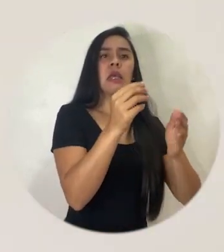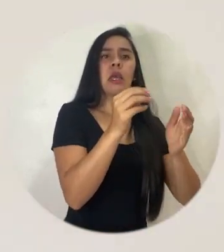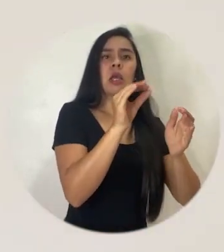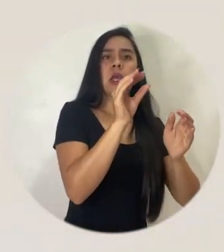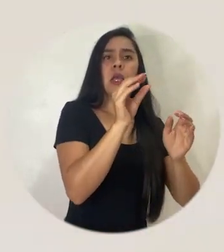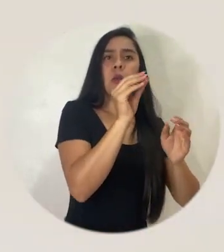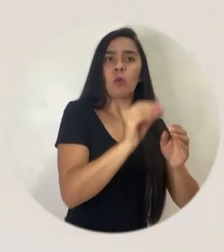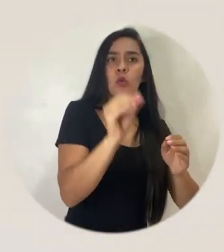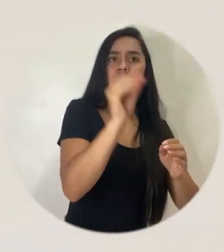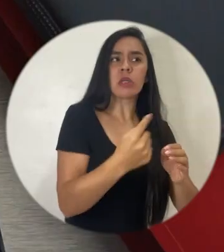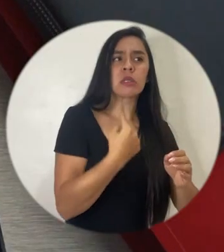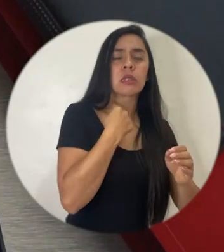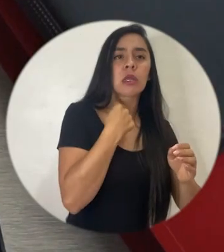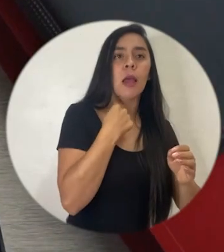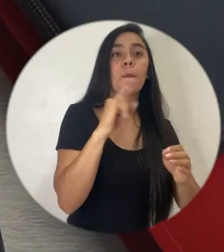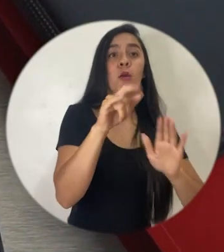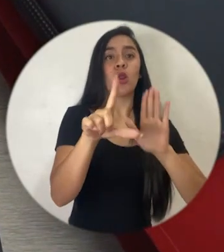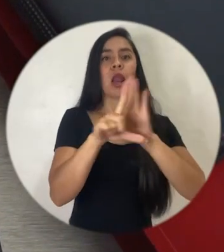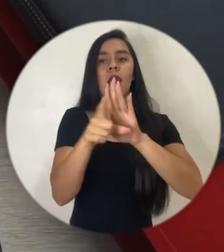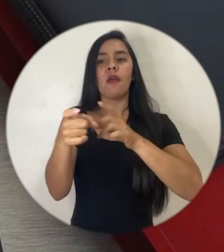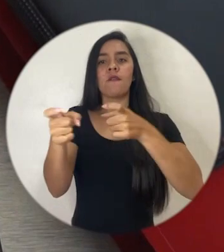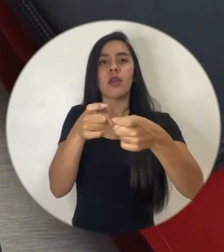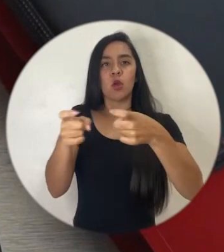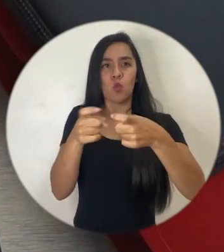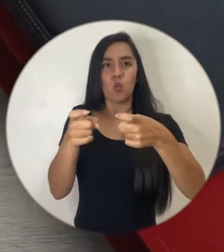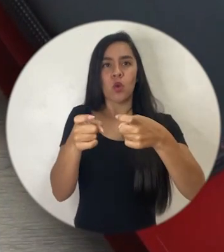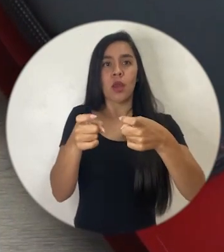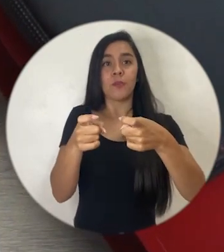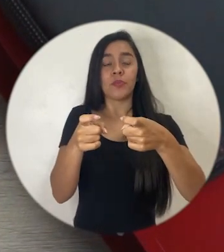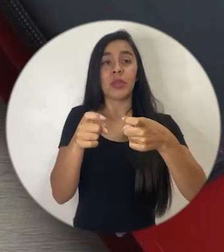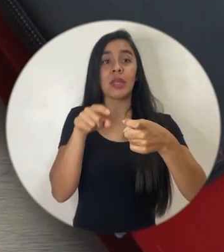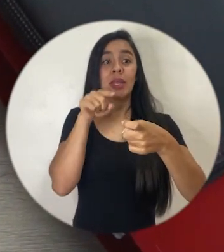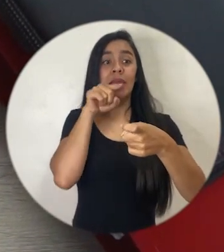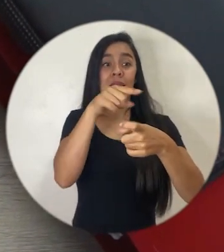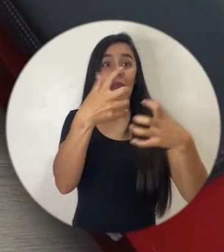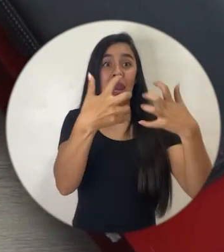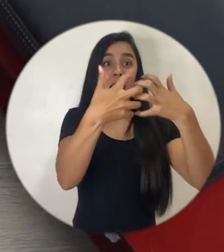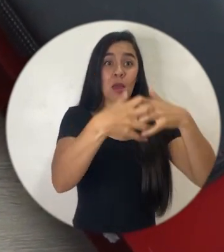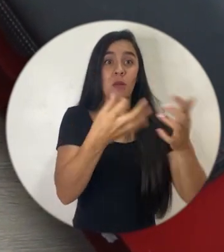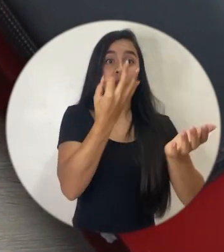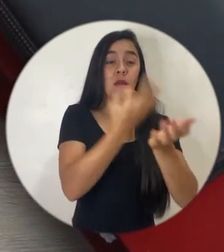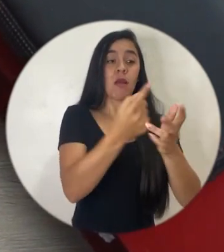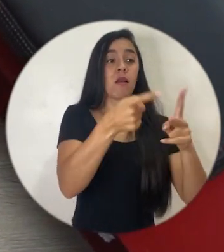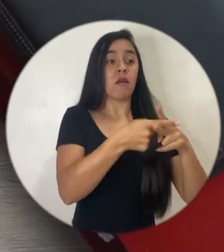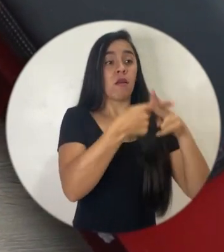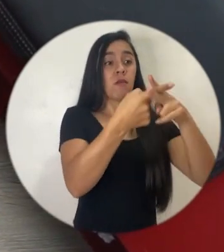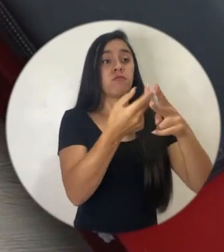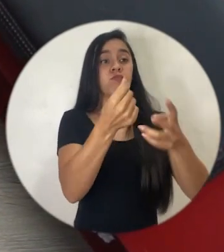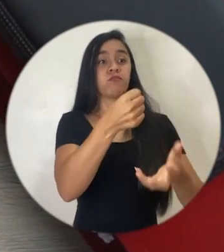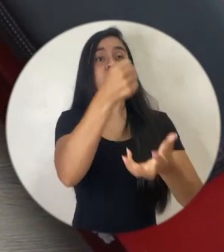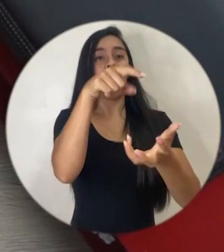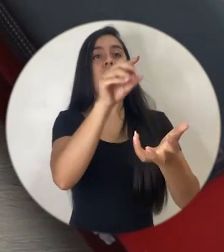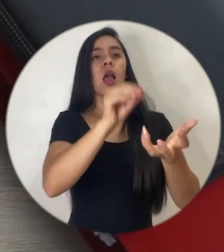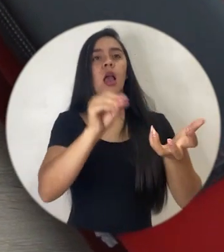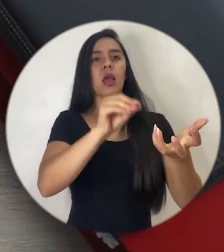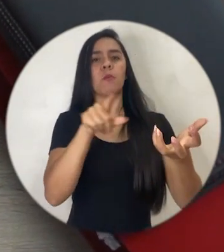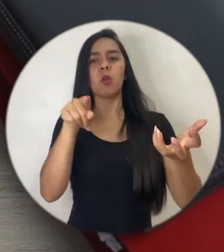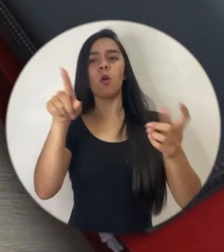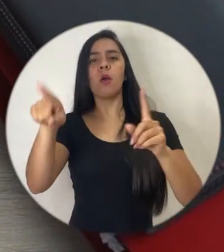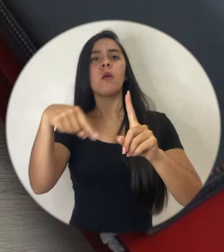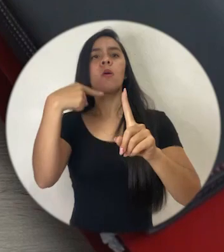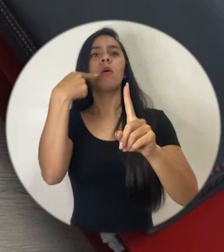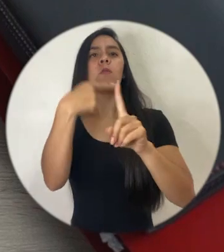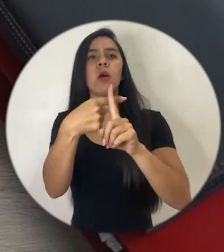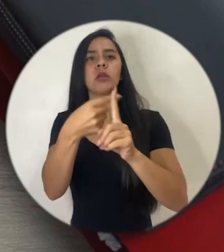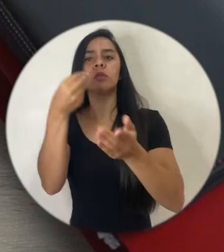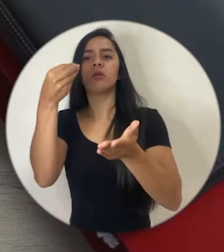ley regula que no le cobren a la gente otro tipo de comisiones, multas, seguros, etc., y que todos